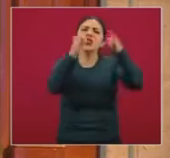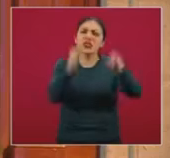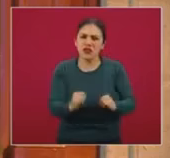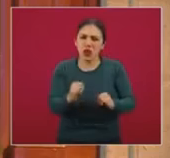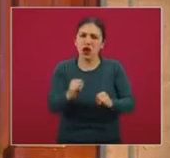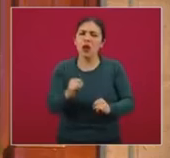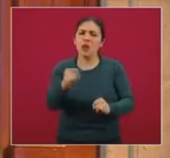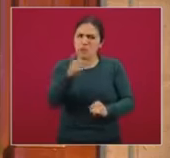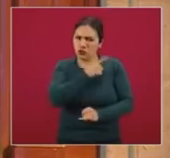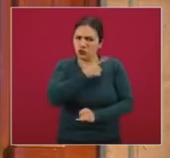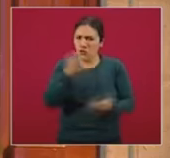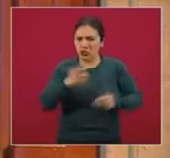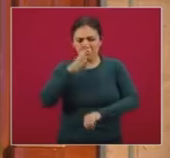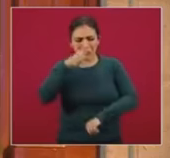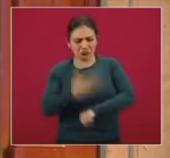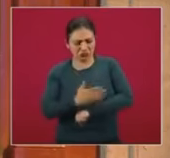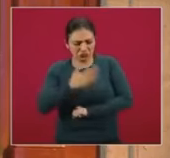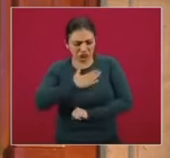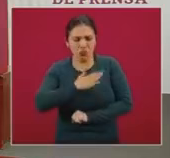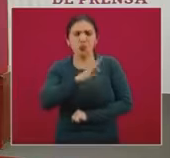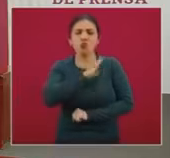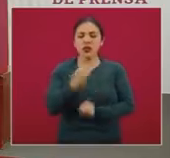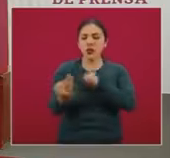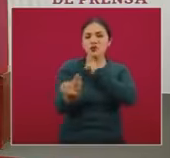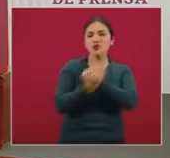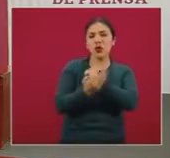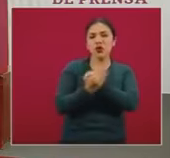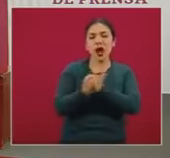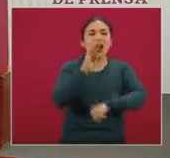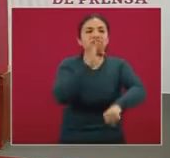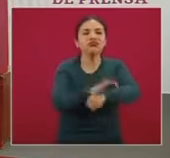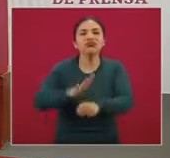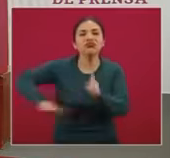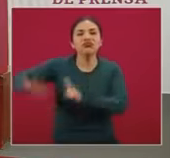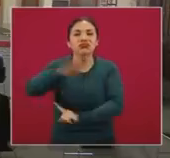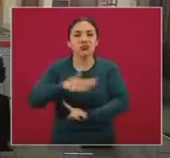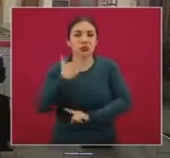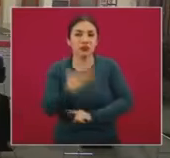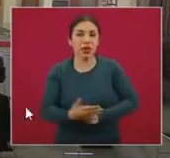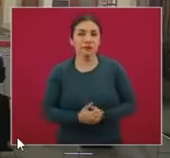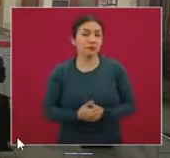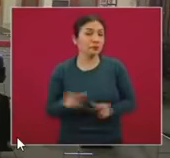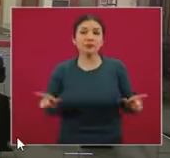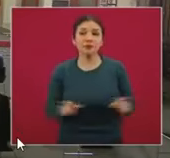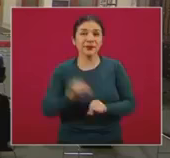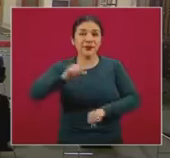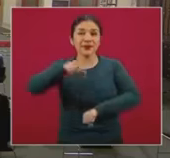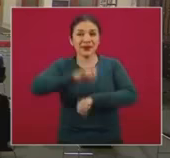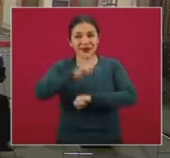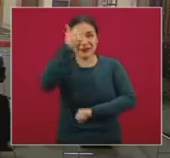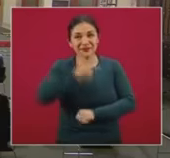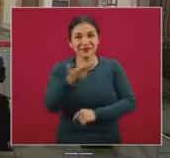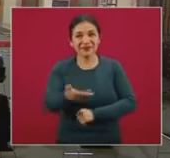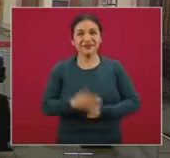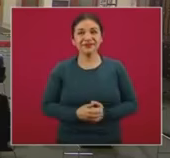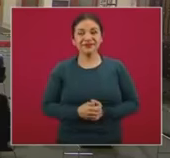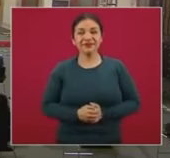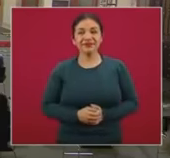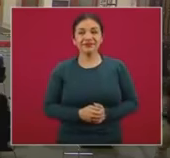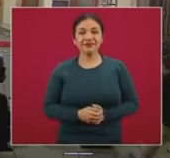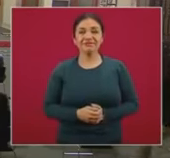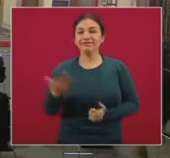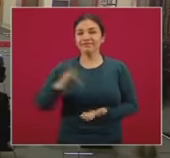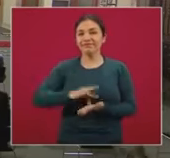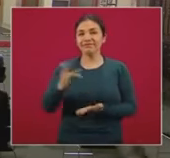hacemos en lo individual, vamos a poder protegernos todos de manera colectiva. Sería la información para esta noche. Muchas